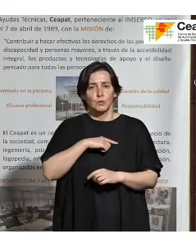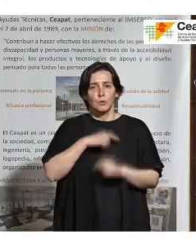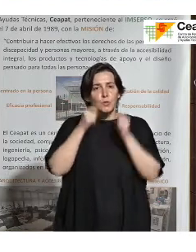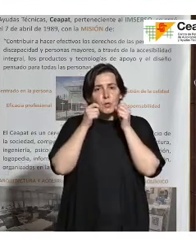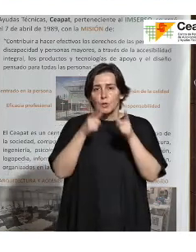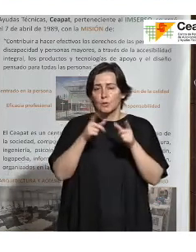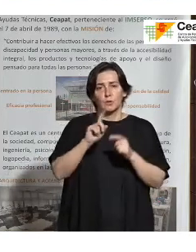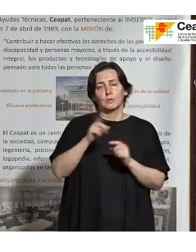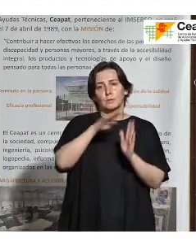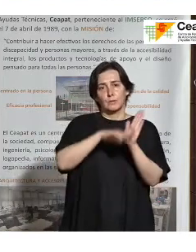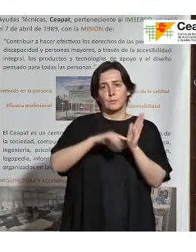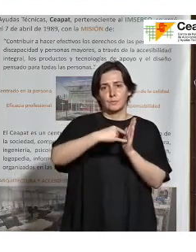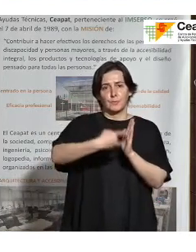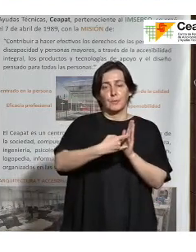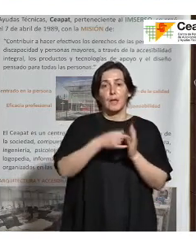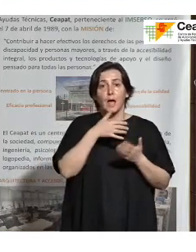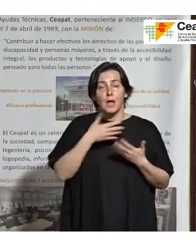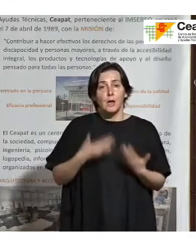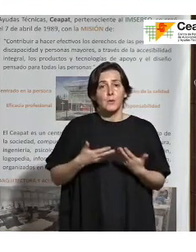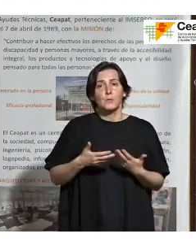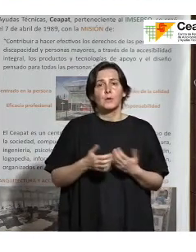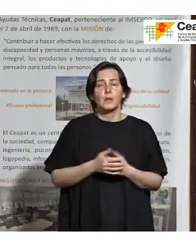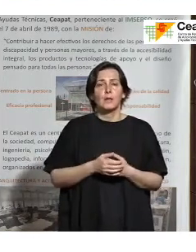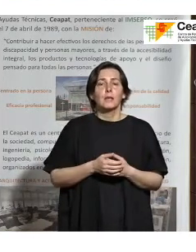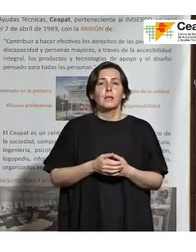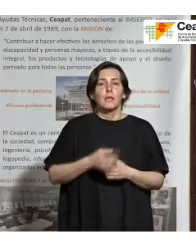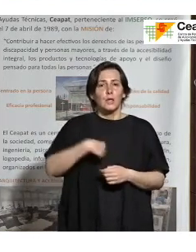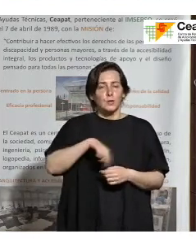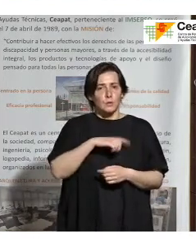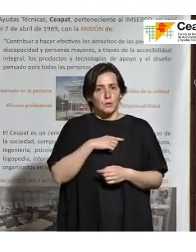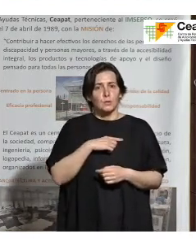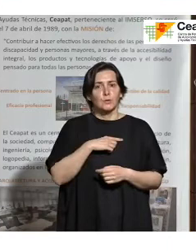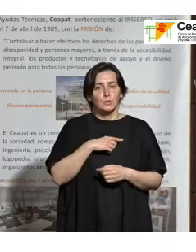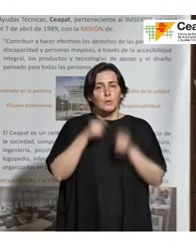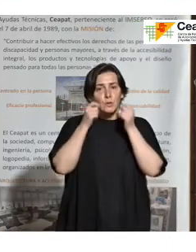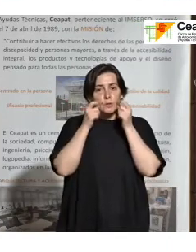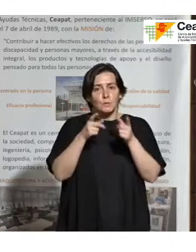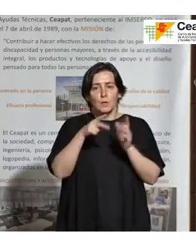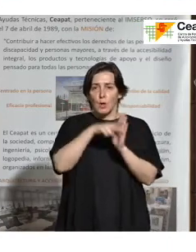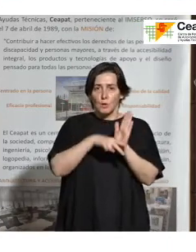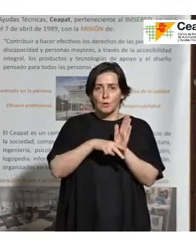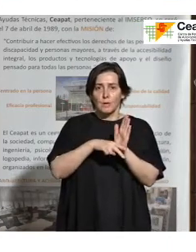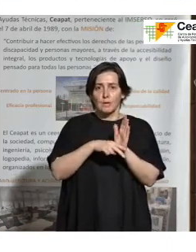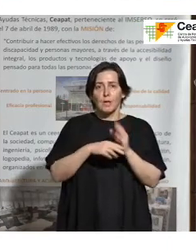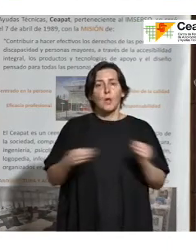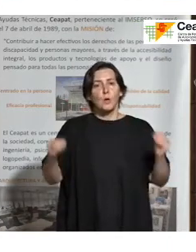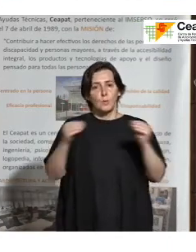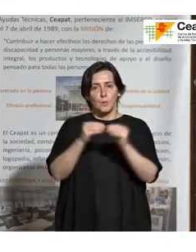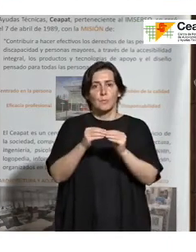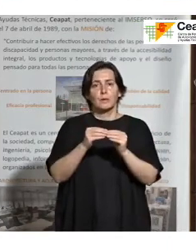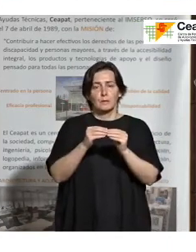metodología. Ahora, por supuesto, cómo no tuvimos que hacer la norma compatible con la